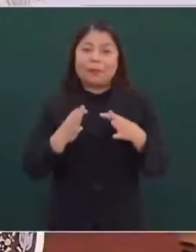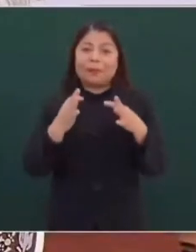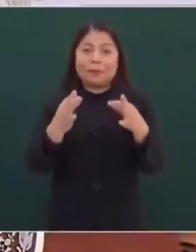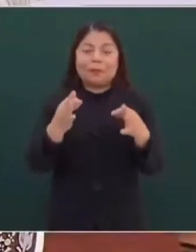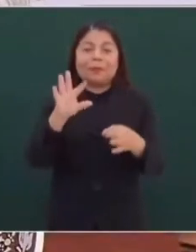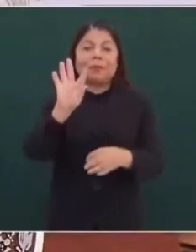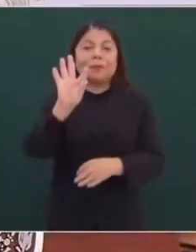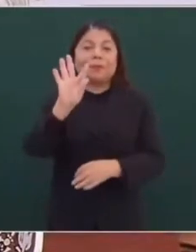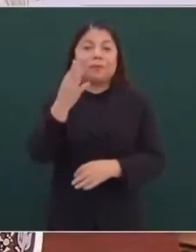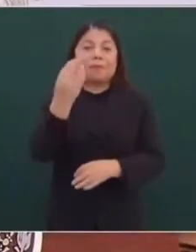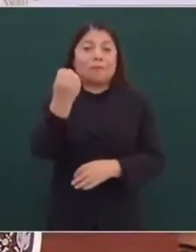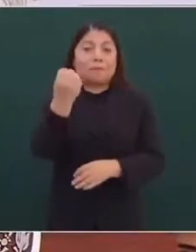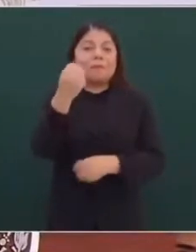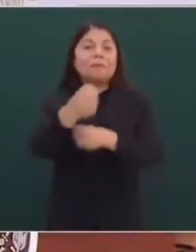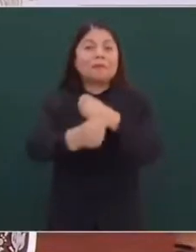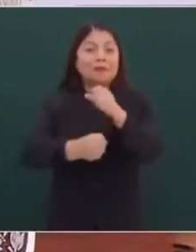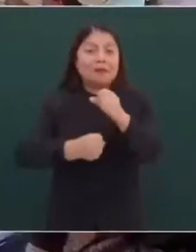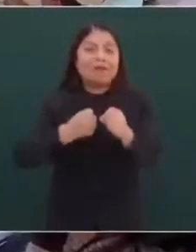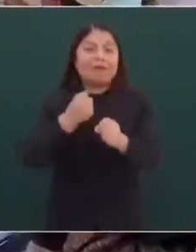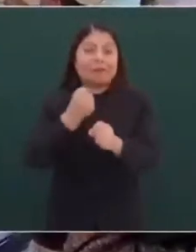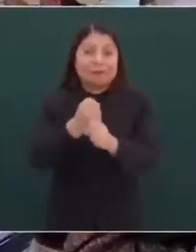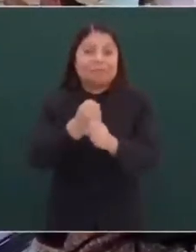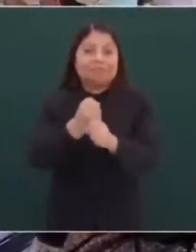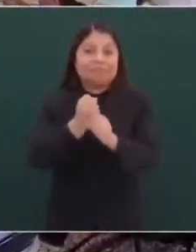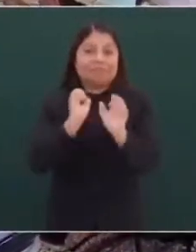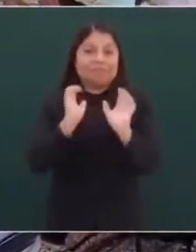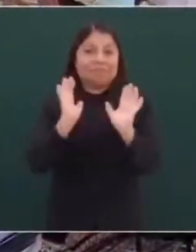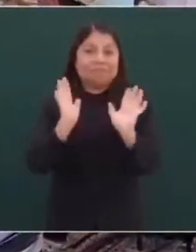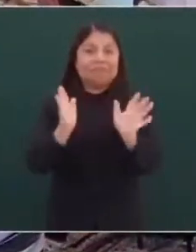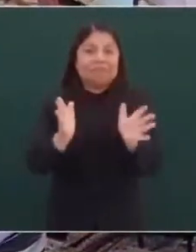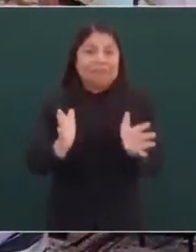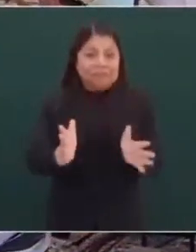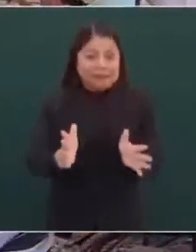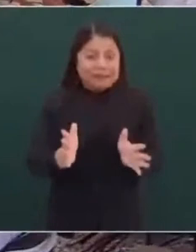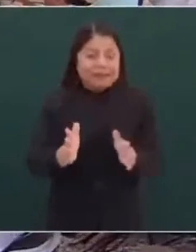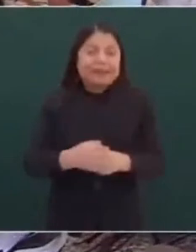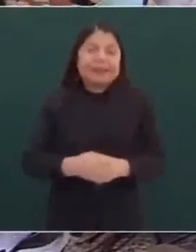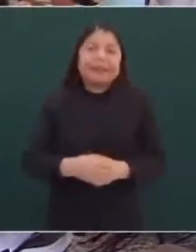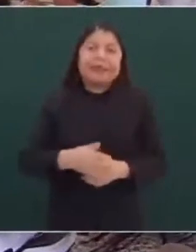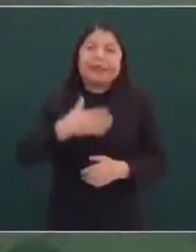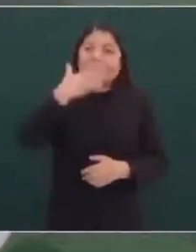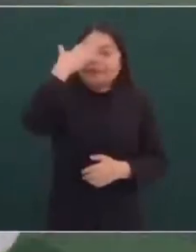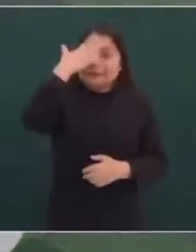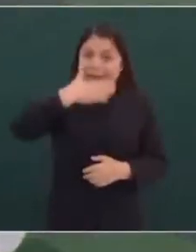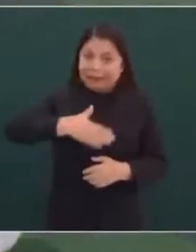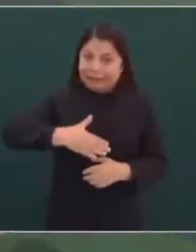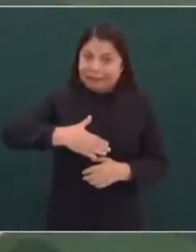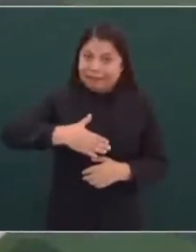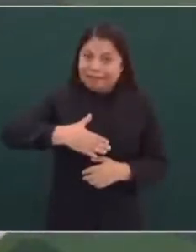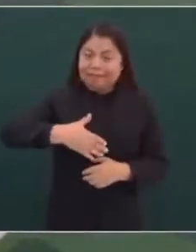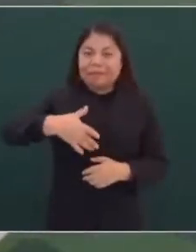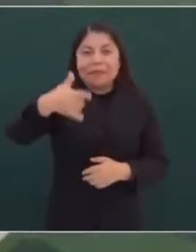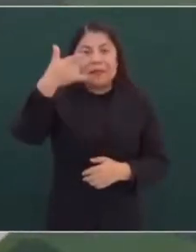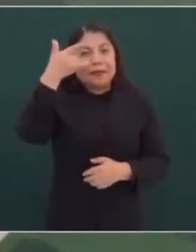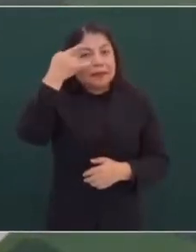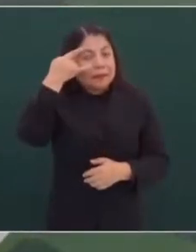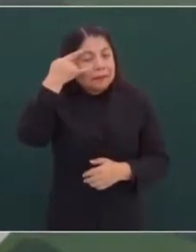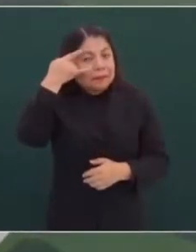Y ya sabemos que en la península Campeche,